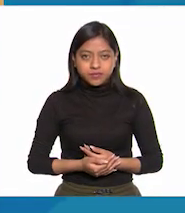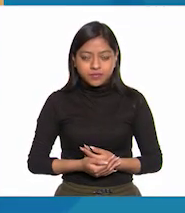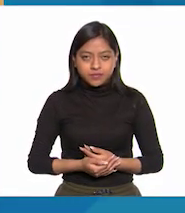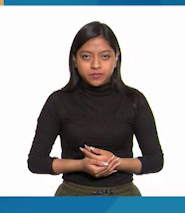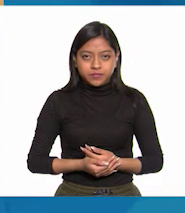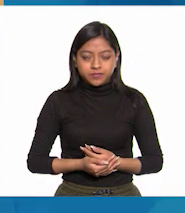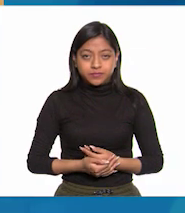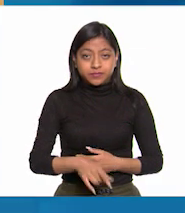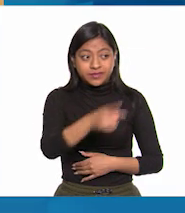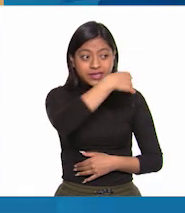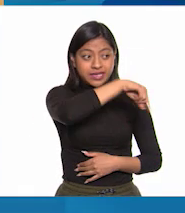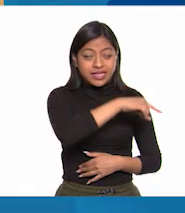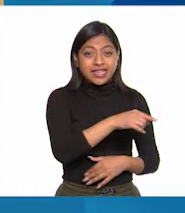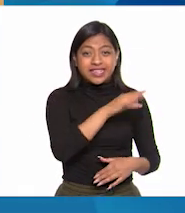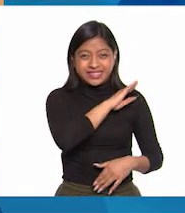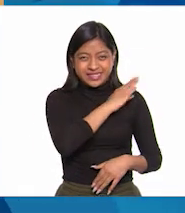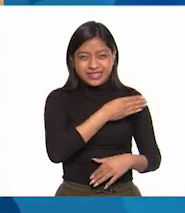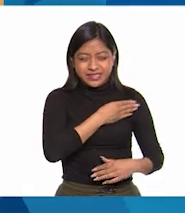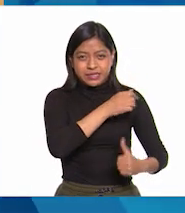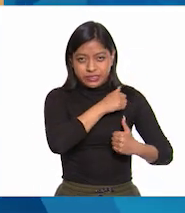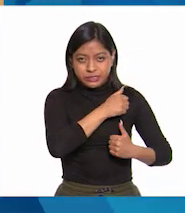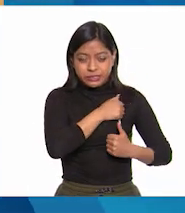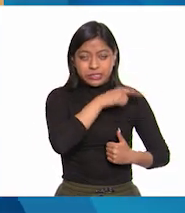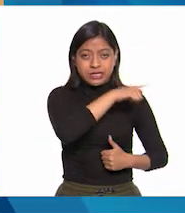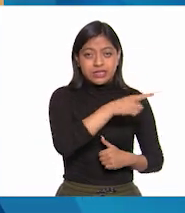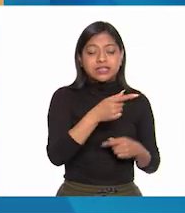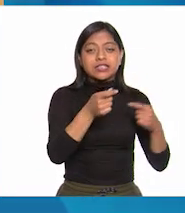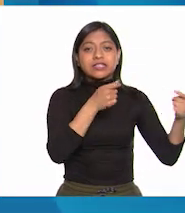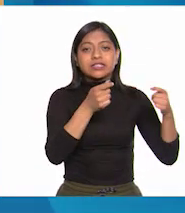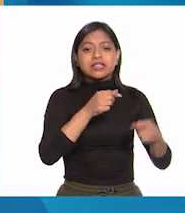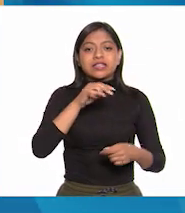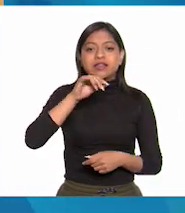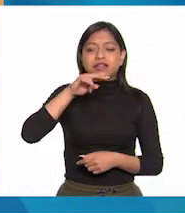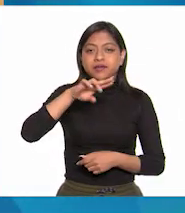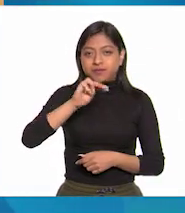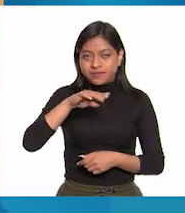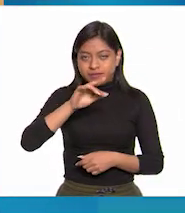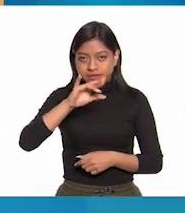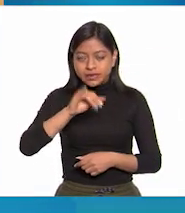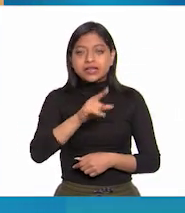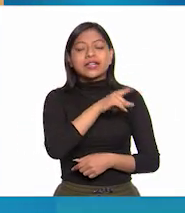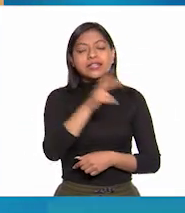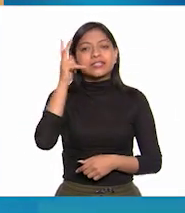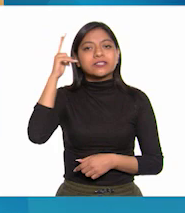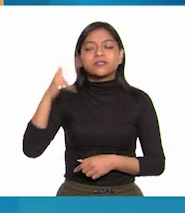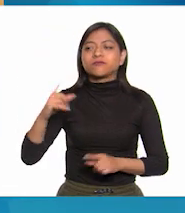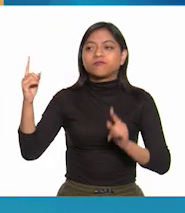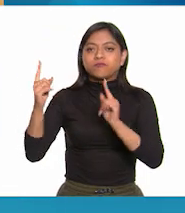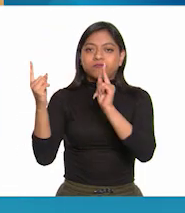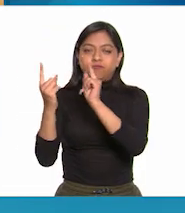Las tropas realistas al mando del general Félix María Calleja siguieron a Hidalgo.